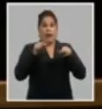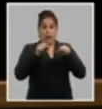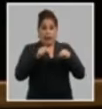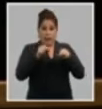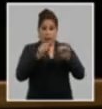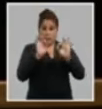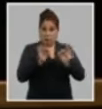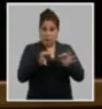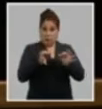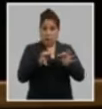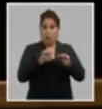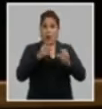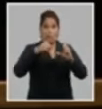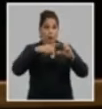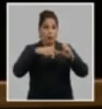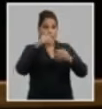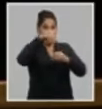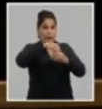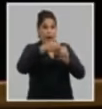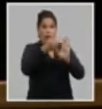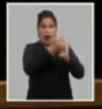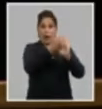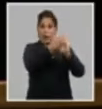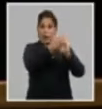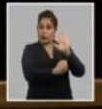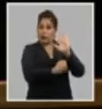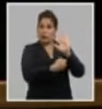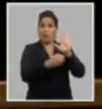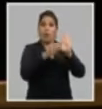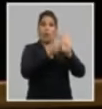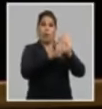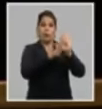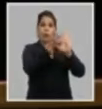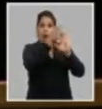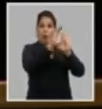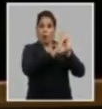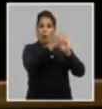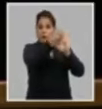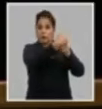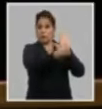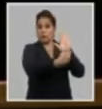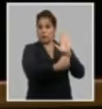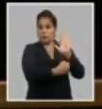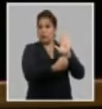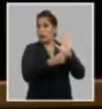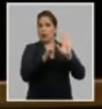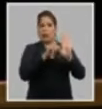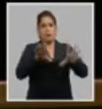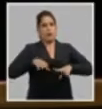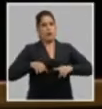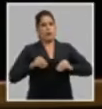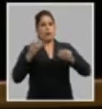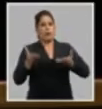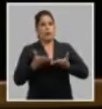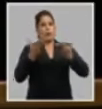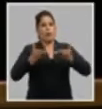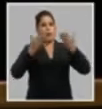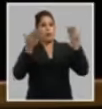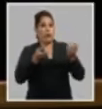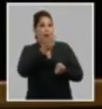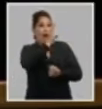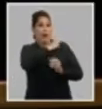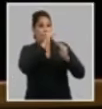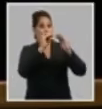correspondencia con el contenido del artículo número 4 de la Constitución de la República no se admita la promoción a